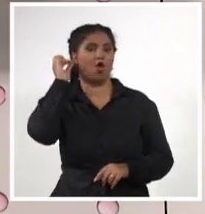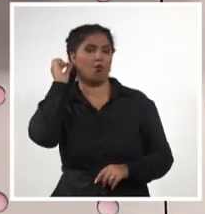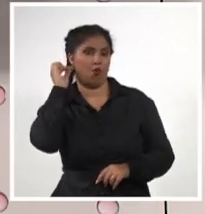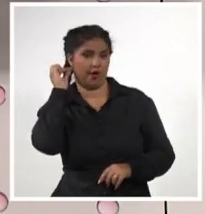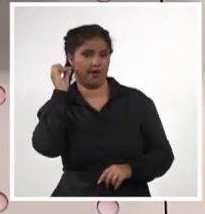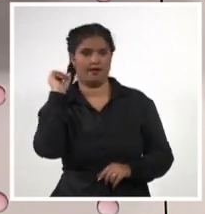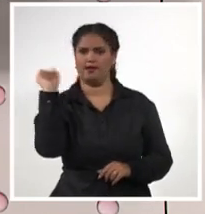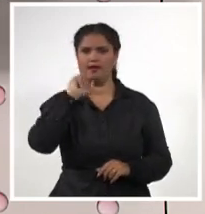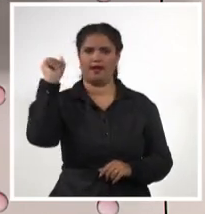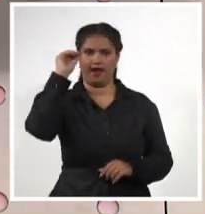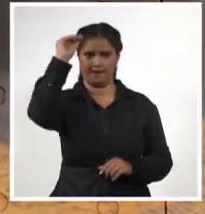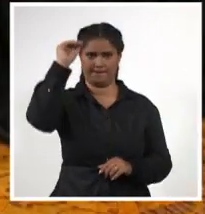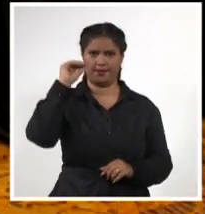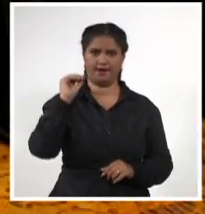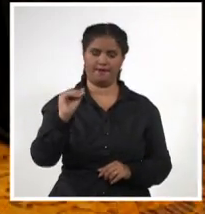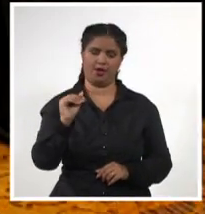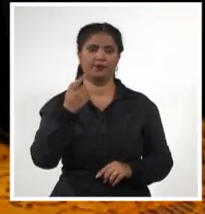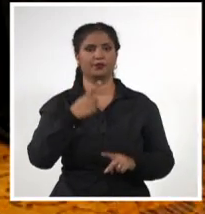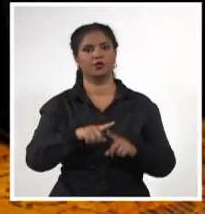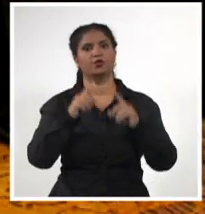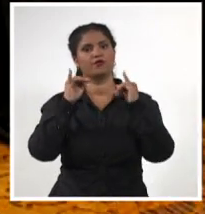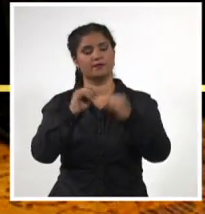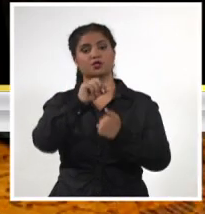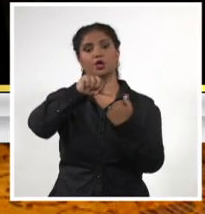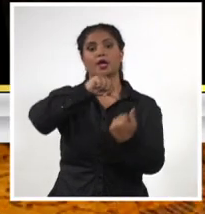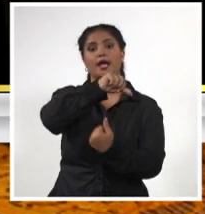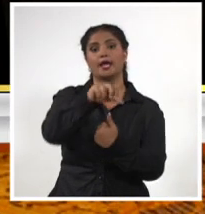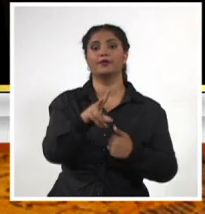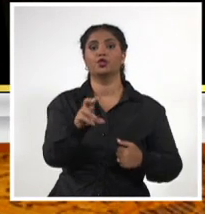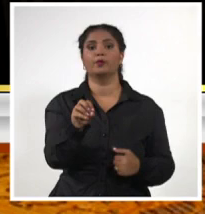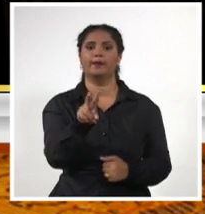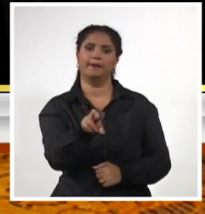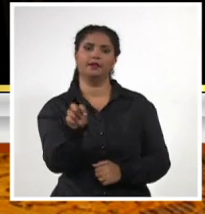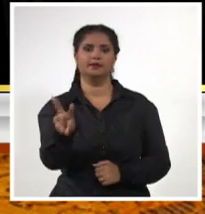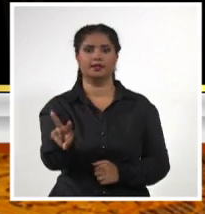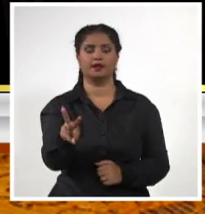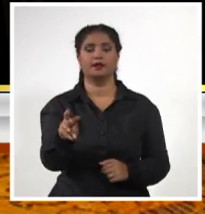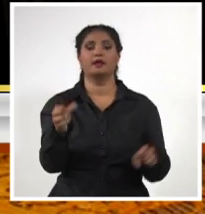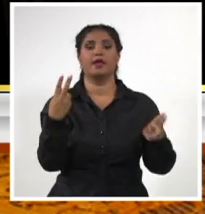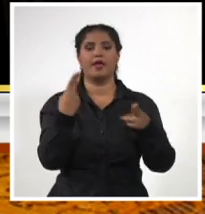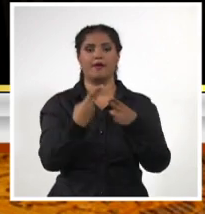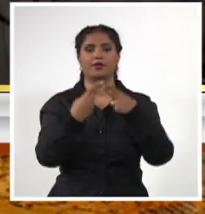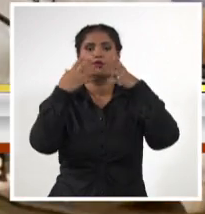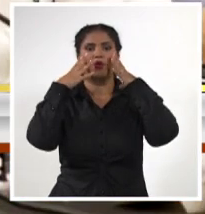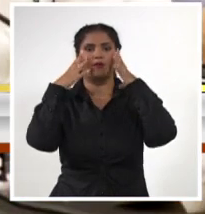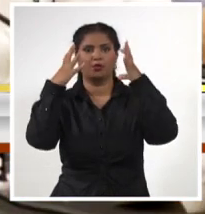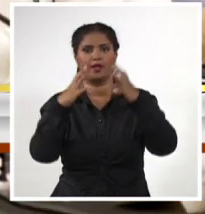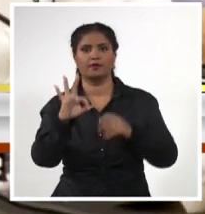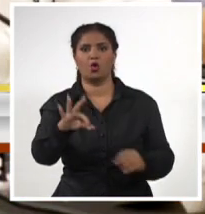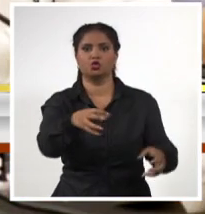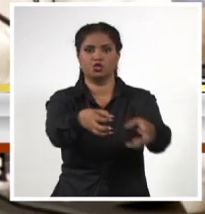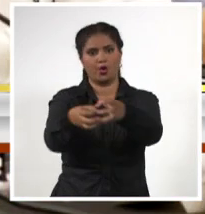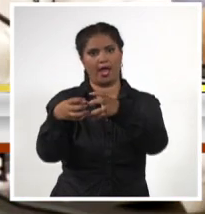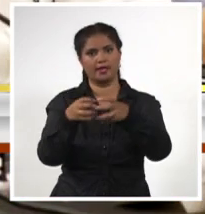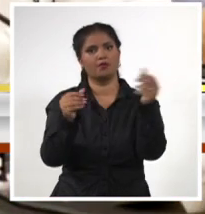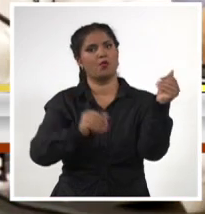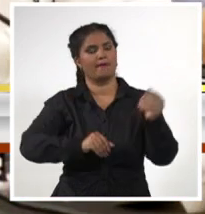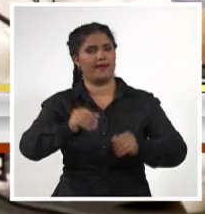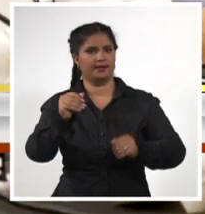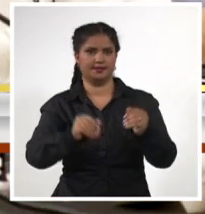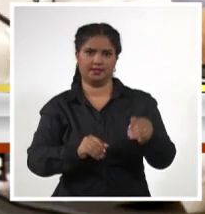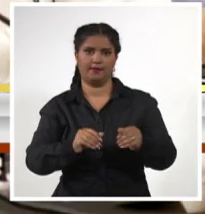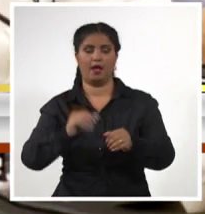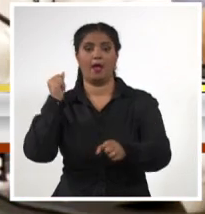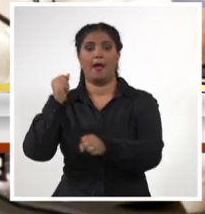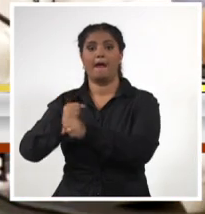Cambiando de tema, la serie del Caribe 2023 será histórica por la participación de ocho equipos. El comisionado de la Confederación de Béisbol